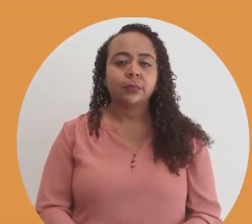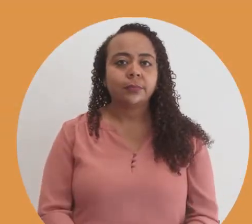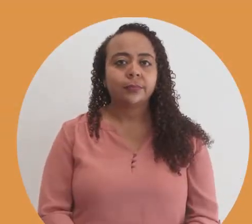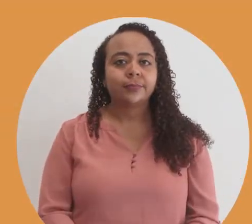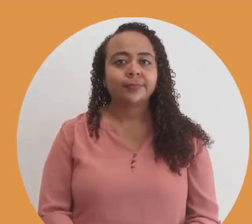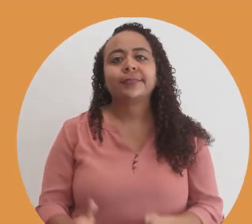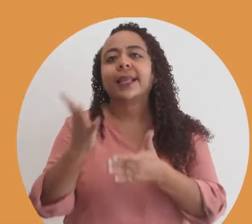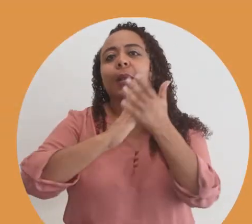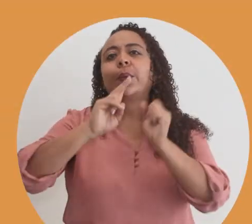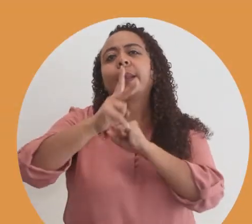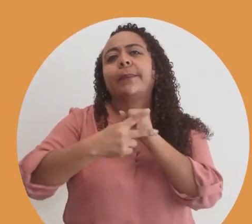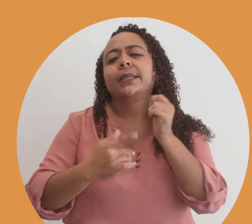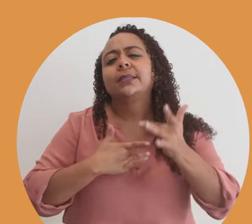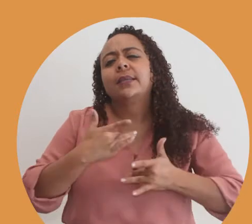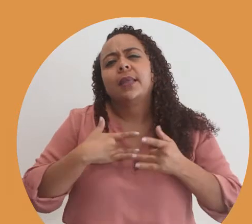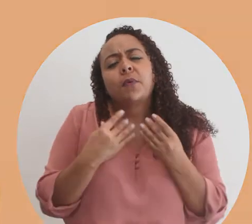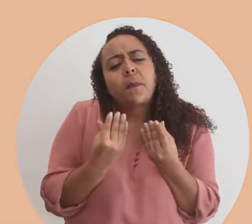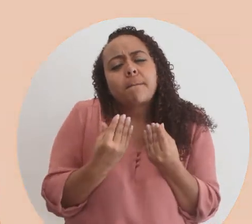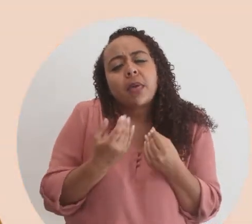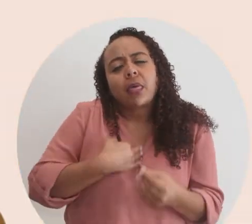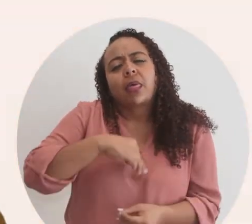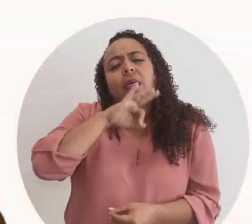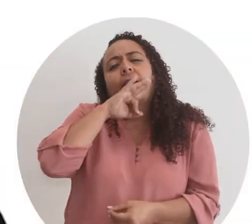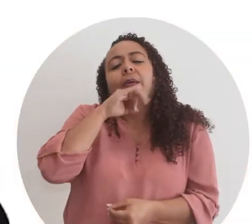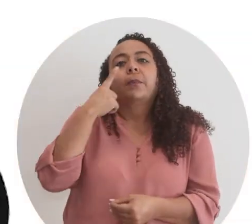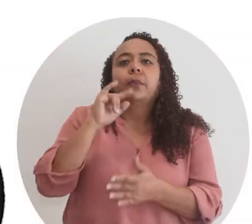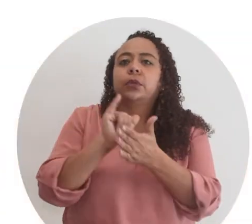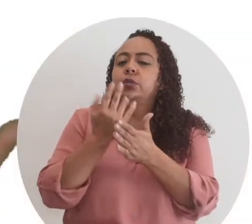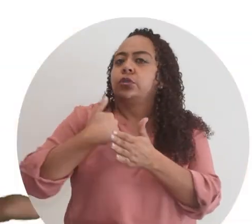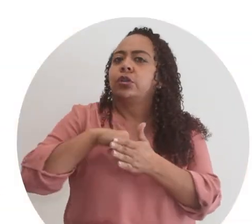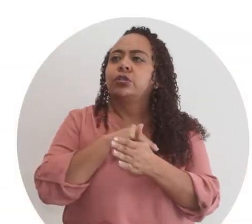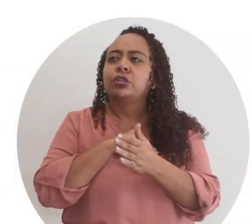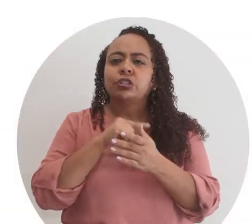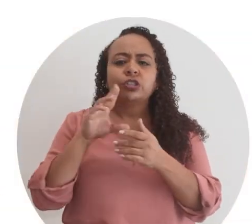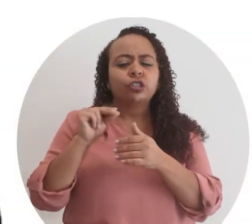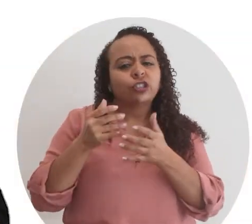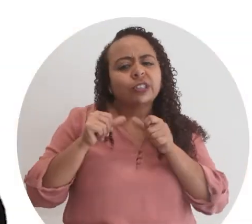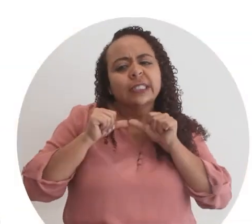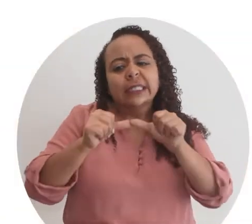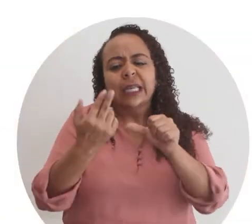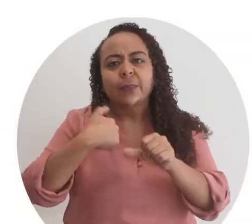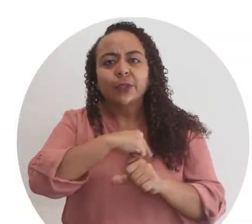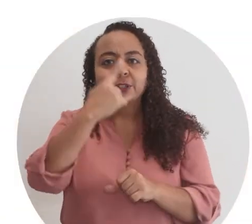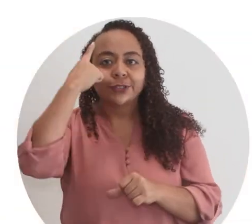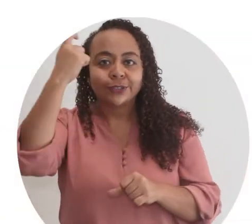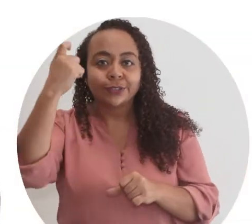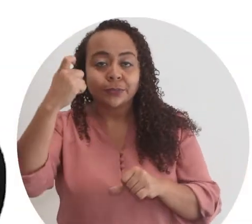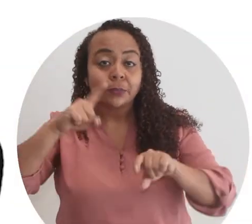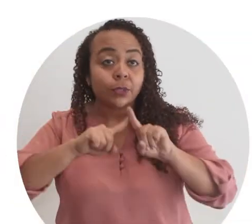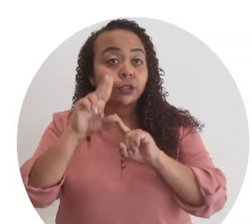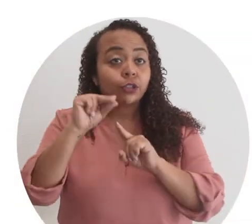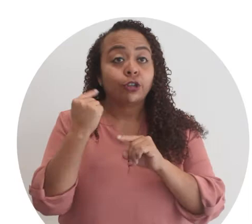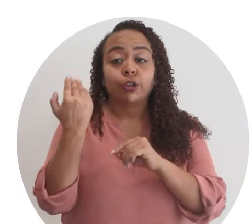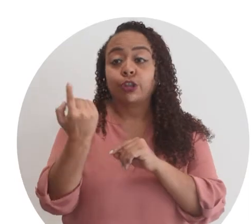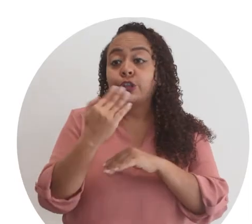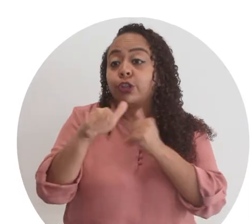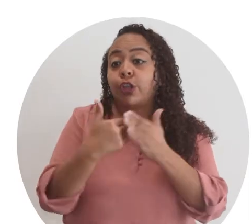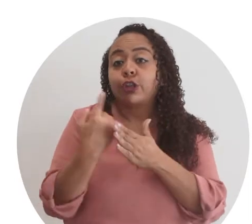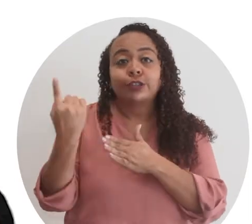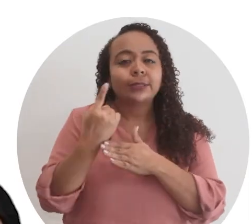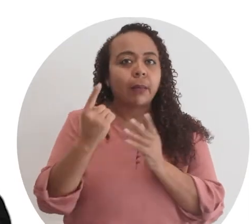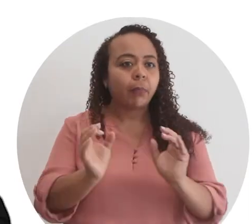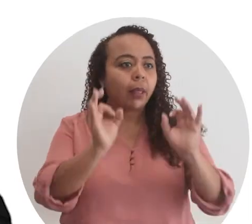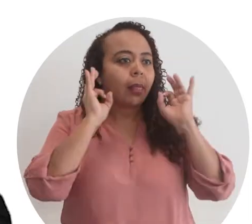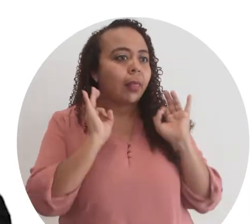mañana. A veces sentimos miedo al fracaso y por eso no nos danzamos a seguir nuestros sueños. Y aunque no todo siempre